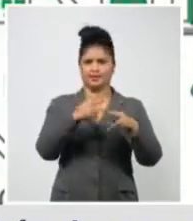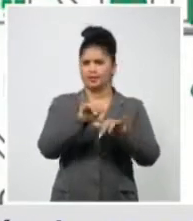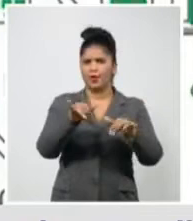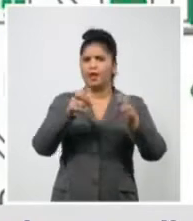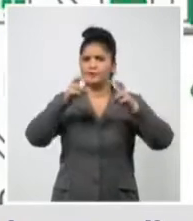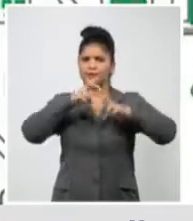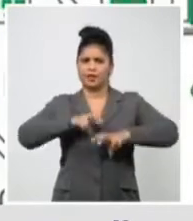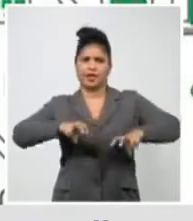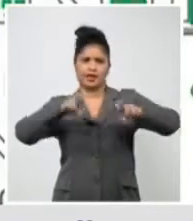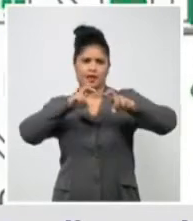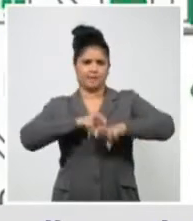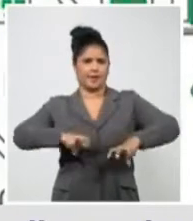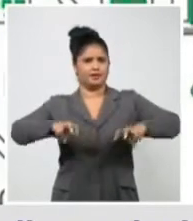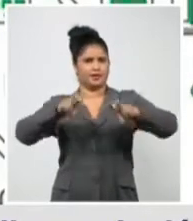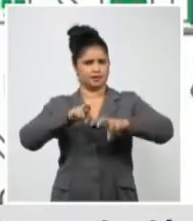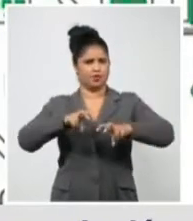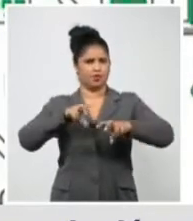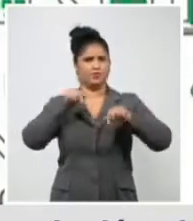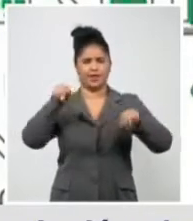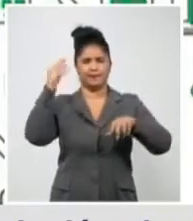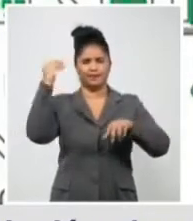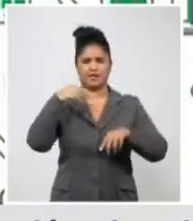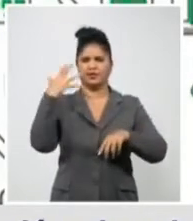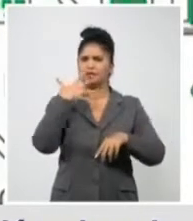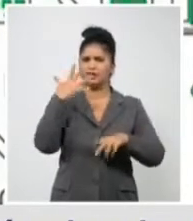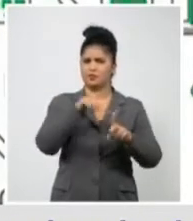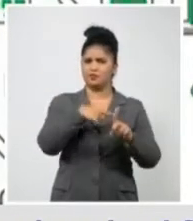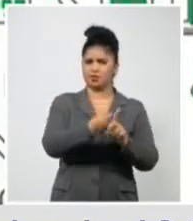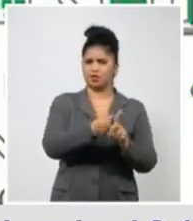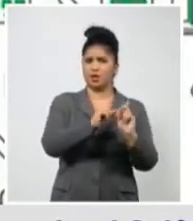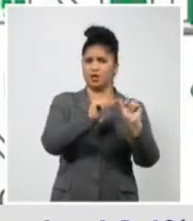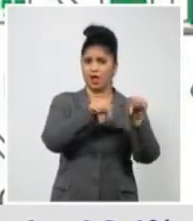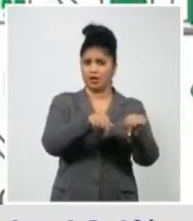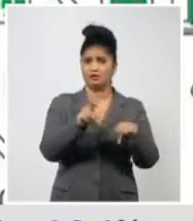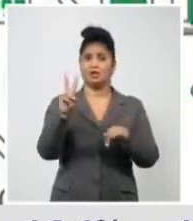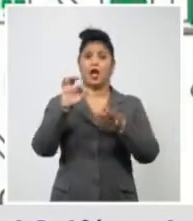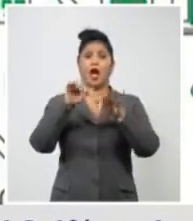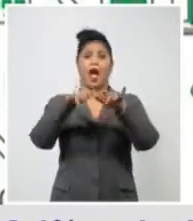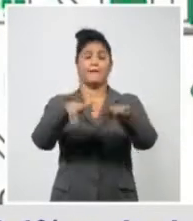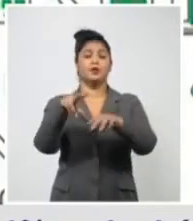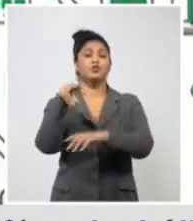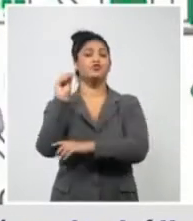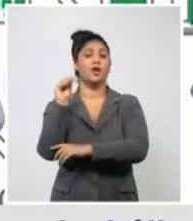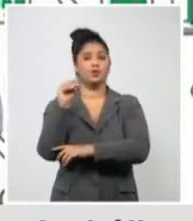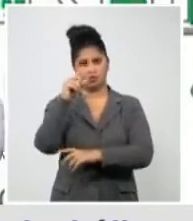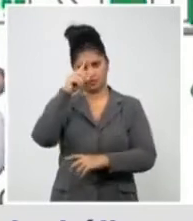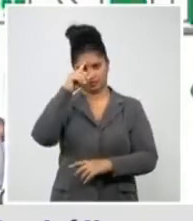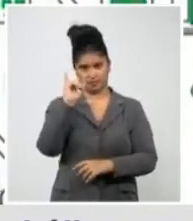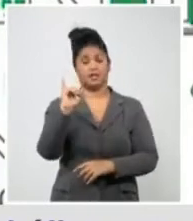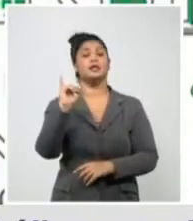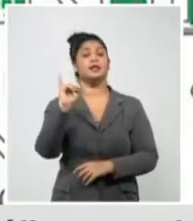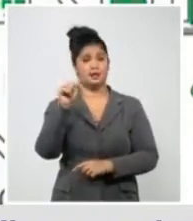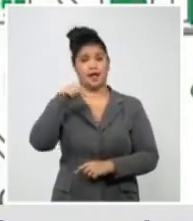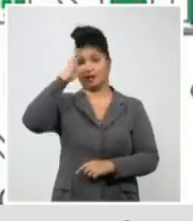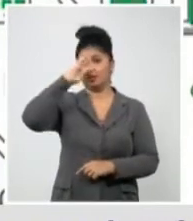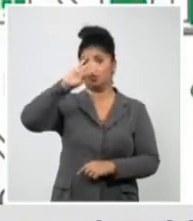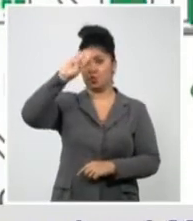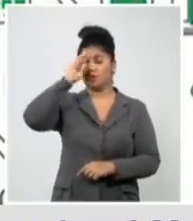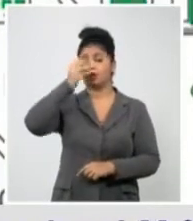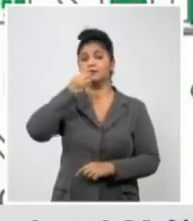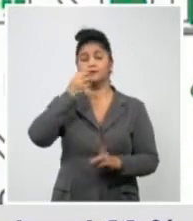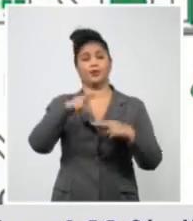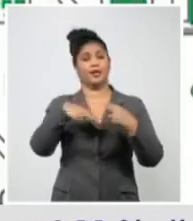por donde uno detecta estas variantes. Sí la tiene, y de hecho, si se recuerdan, en alguna que otra mesa redonda,